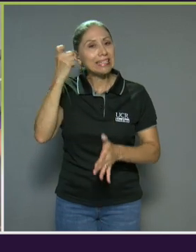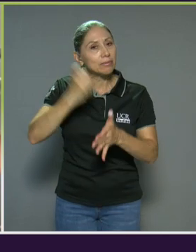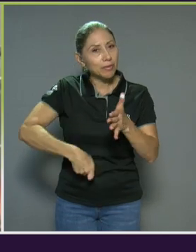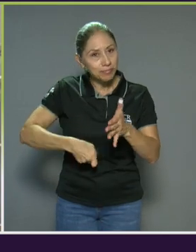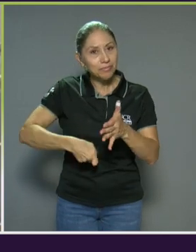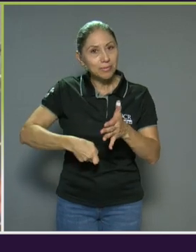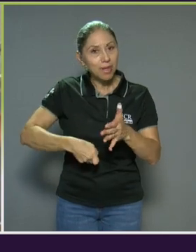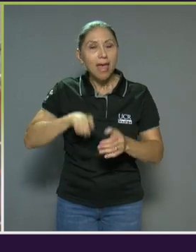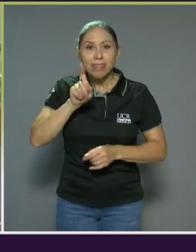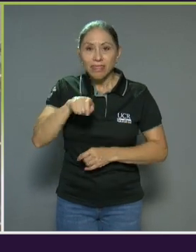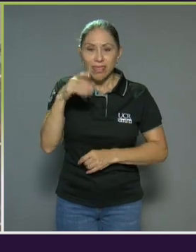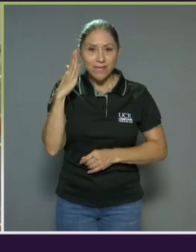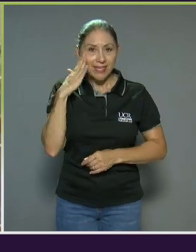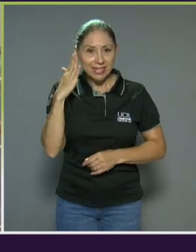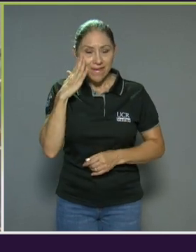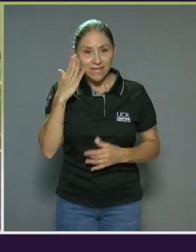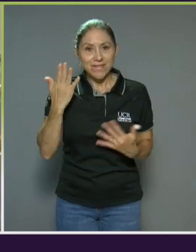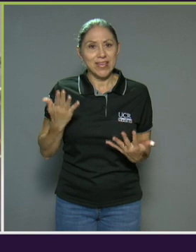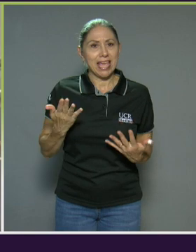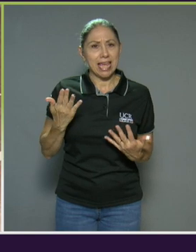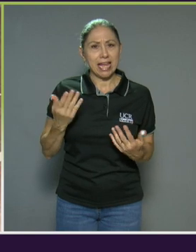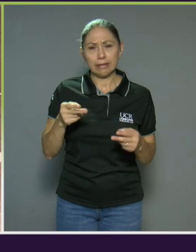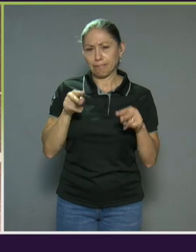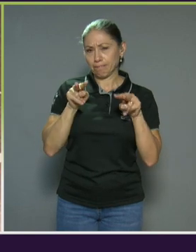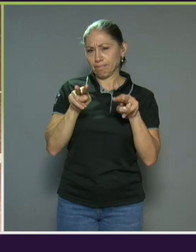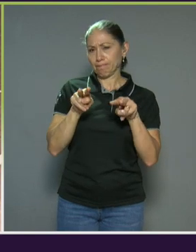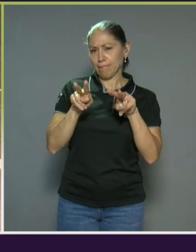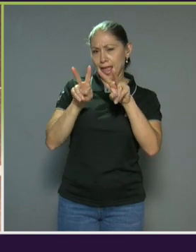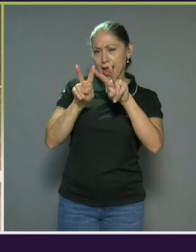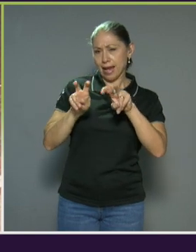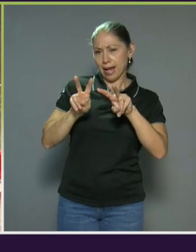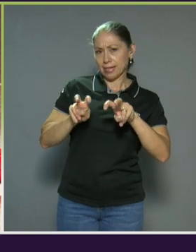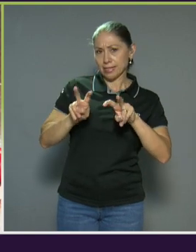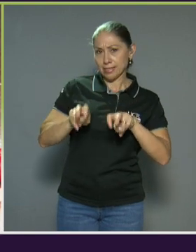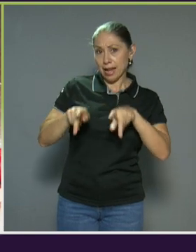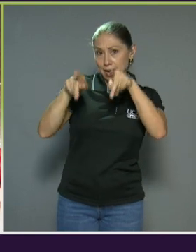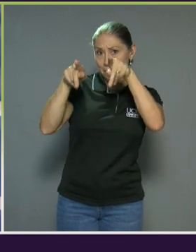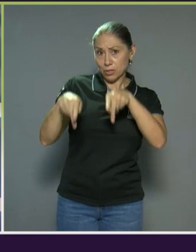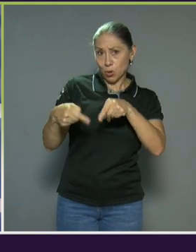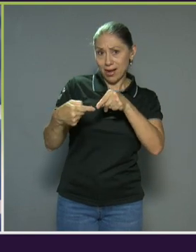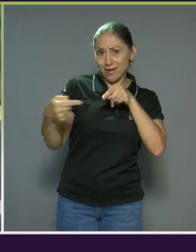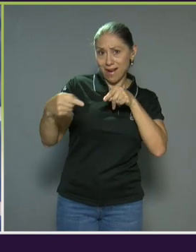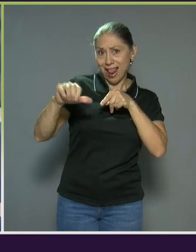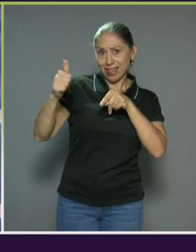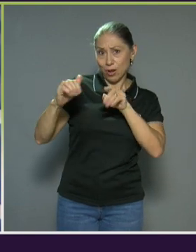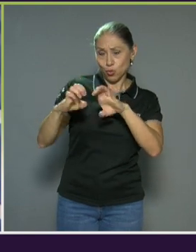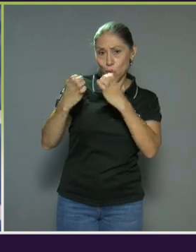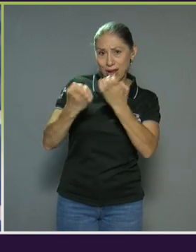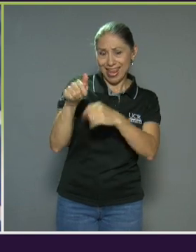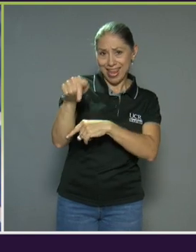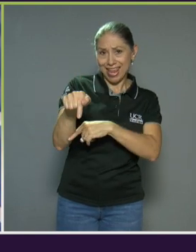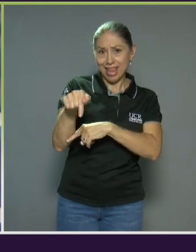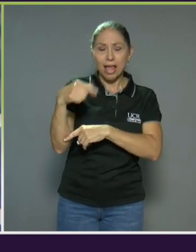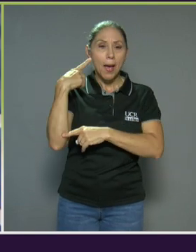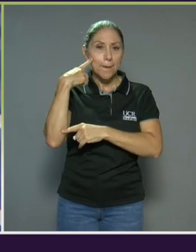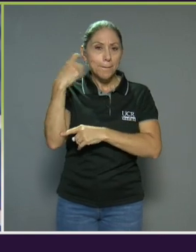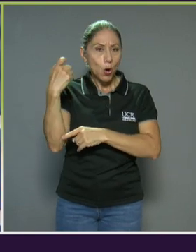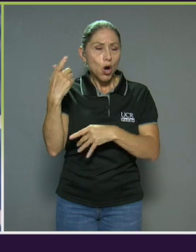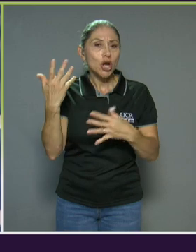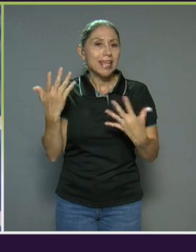que saber analizar también al rival. Porque las jugadas